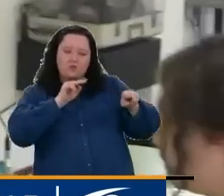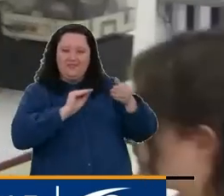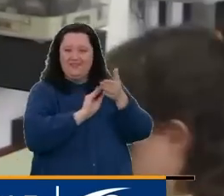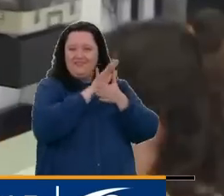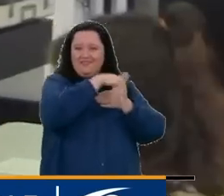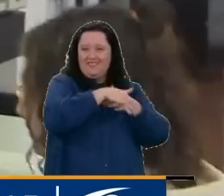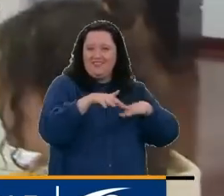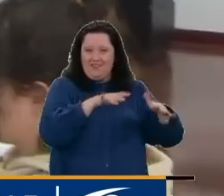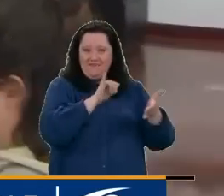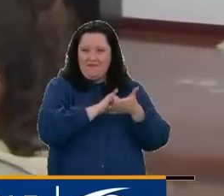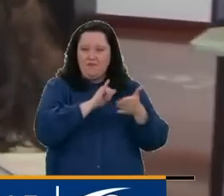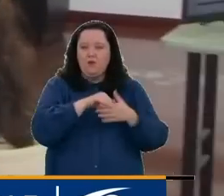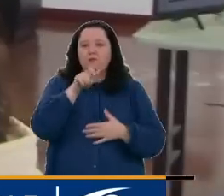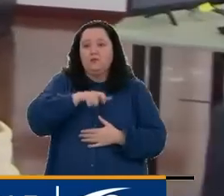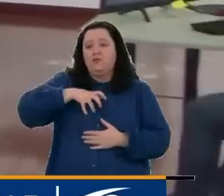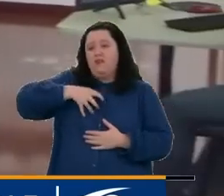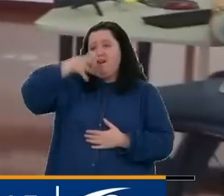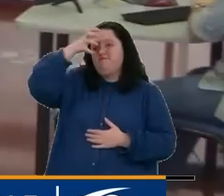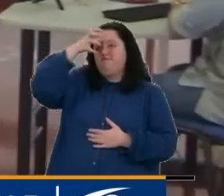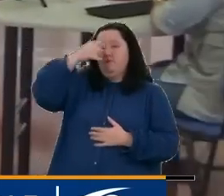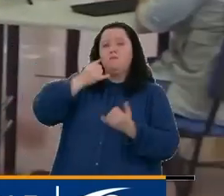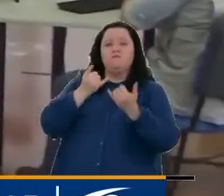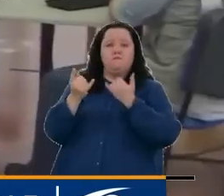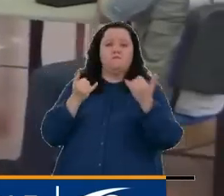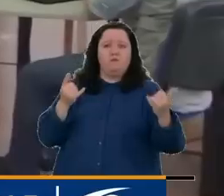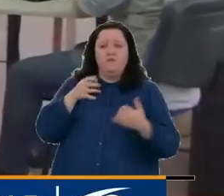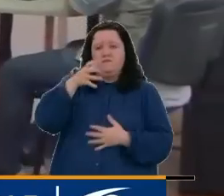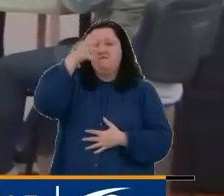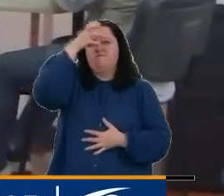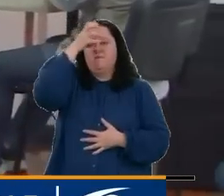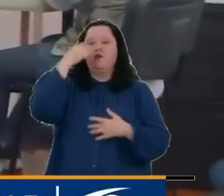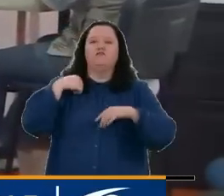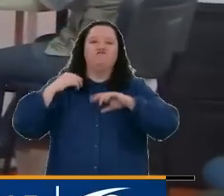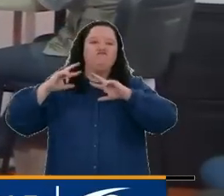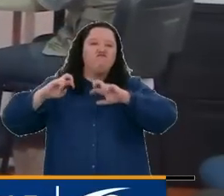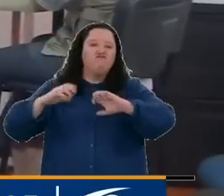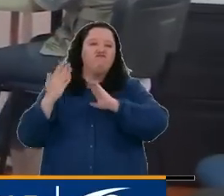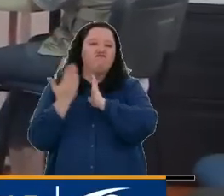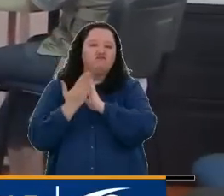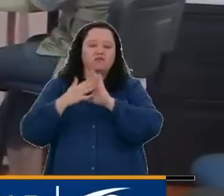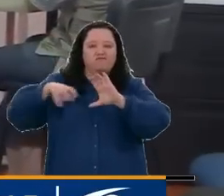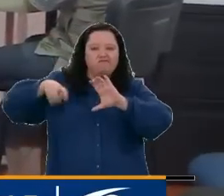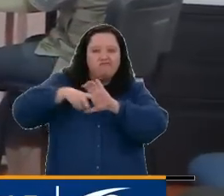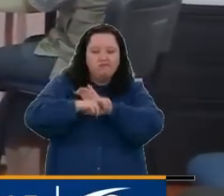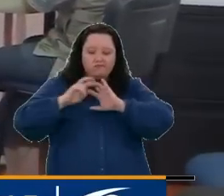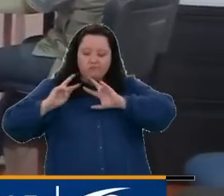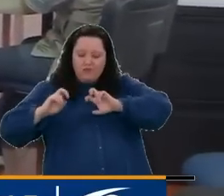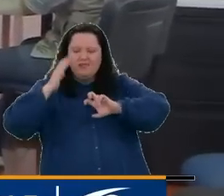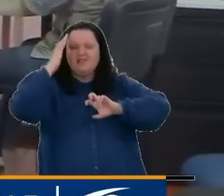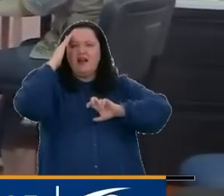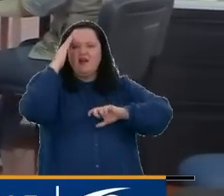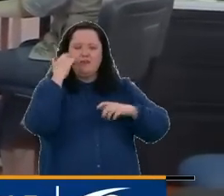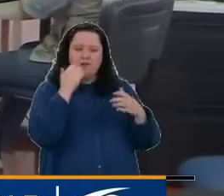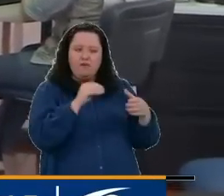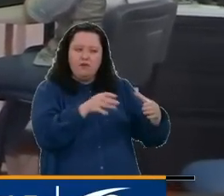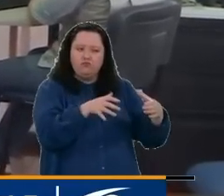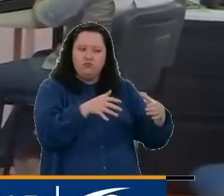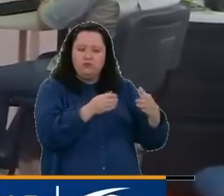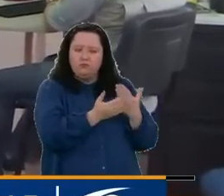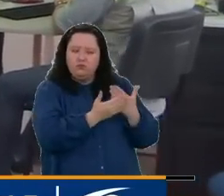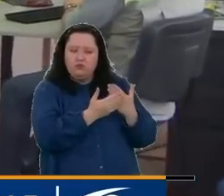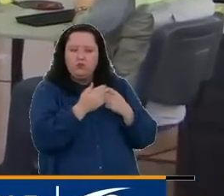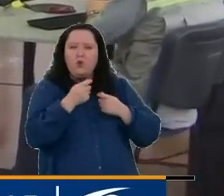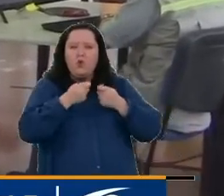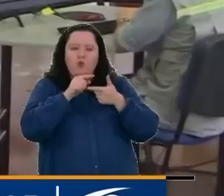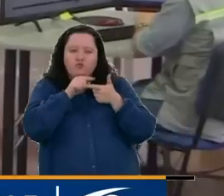y Sismológico con gente experta, gente que estudia geología y minas, que saben cómo es la medición de pulsos, también la medición a